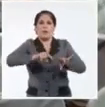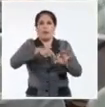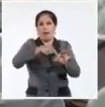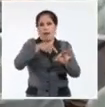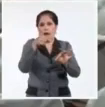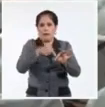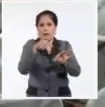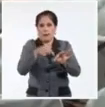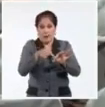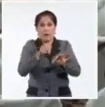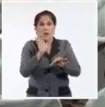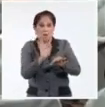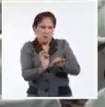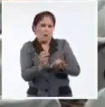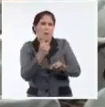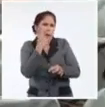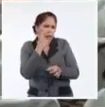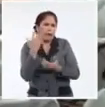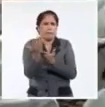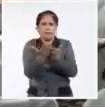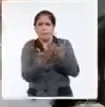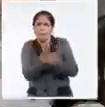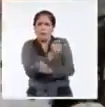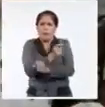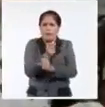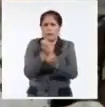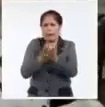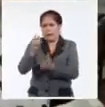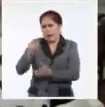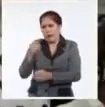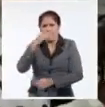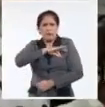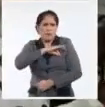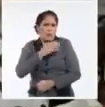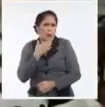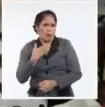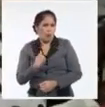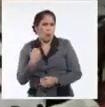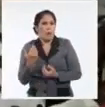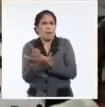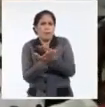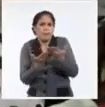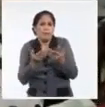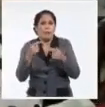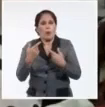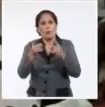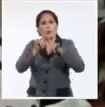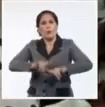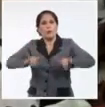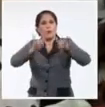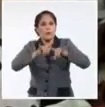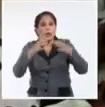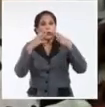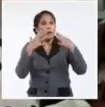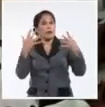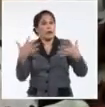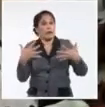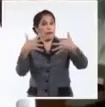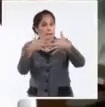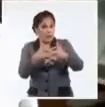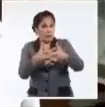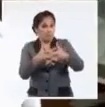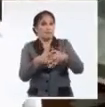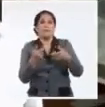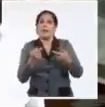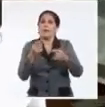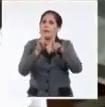Juventud, Jesús Montañero Pesa, intercambiando con profesores, con estudiantes. Acerca del papel de la universidad en el desarrollo local